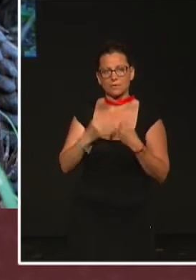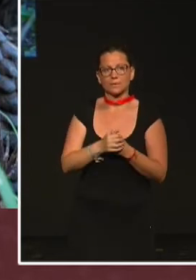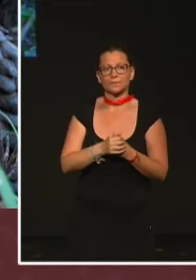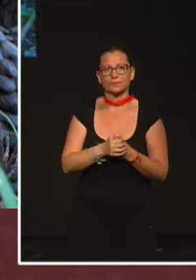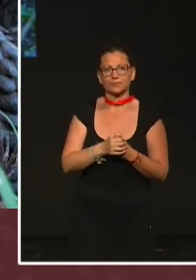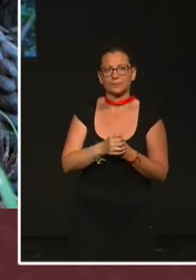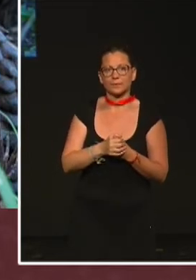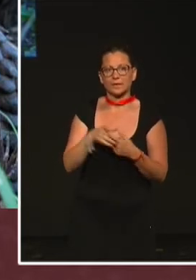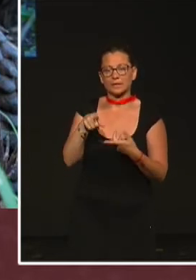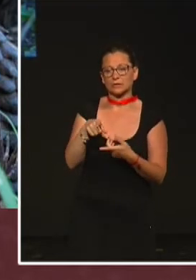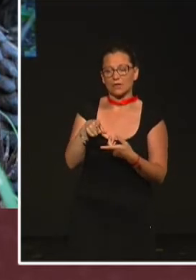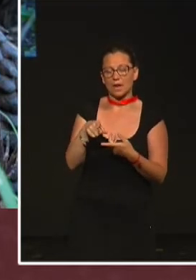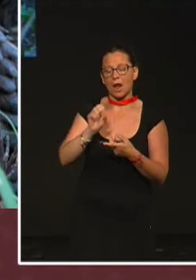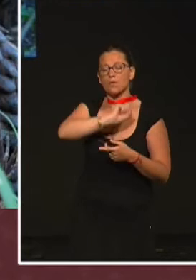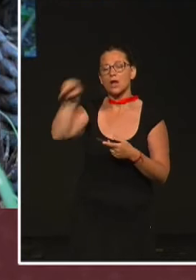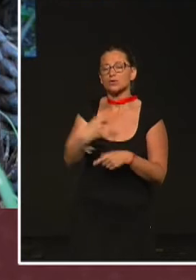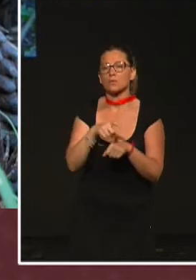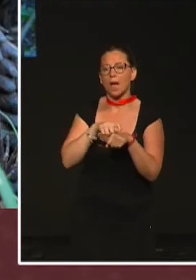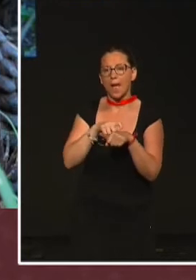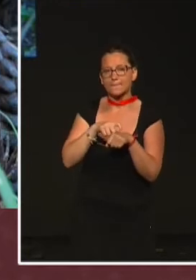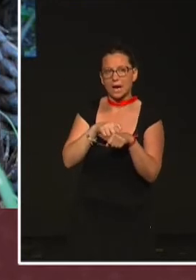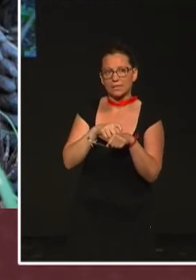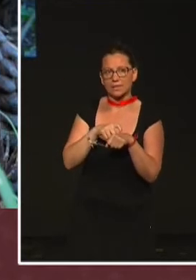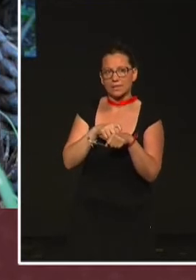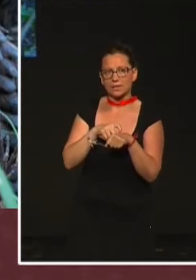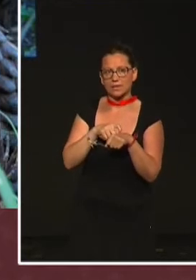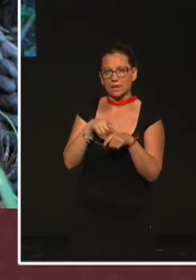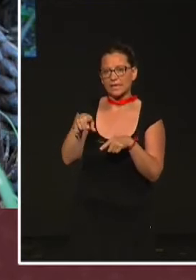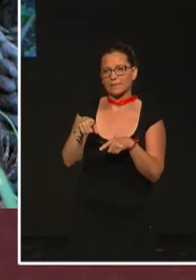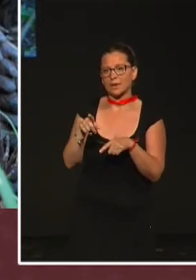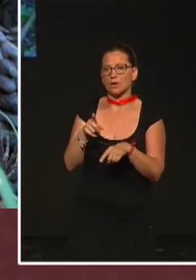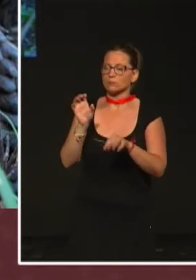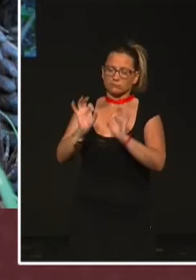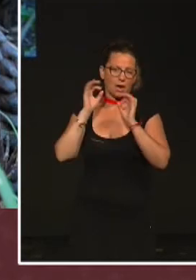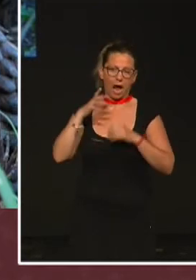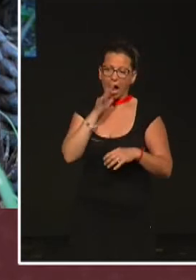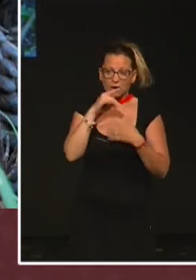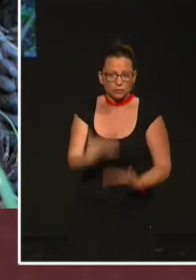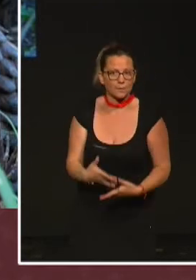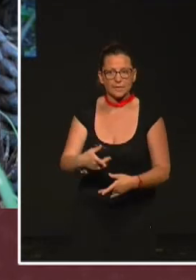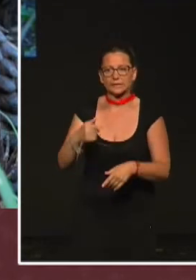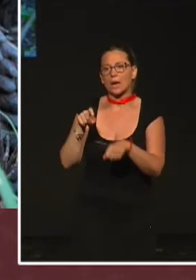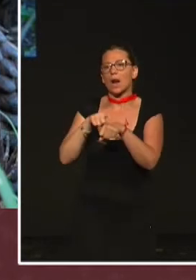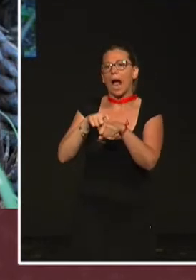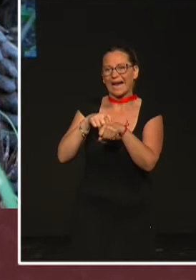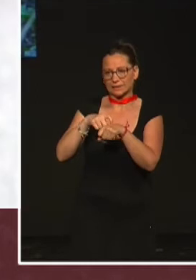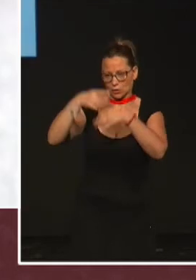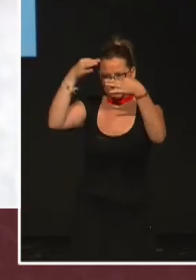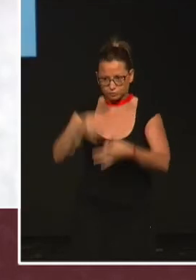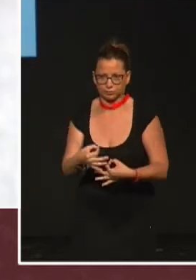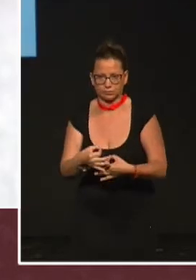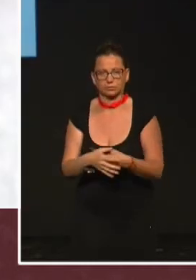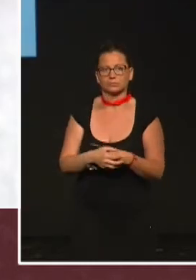y que era una subespecie y a día de hoy las revisiones de esta astronomía ya le han dado la categoría de especie y ha mantenido ese nombre de Keloinidis darwini.